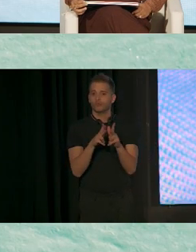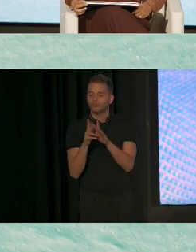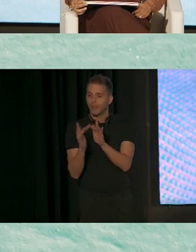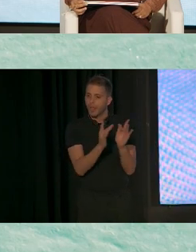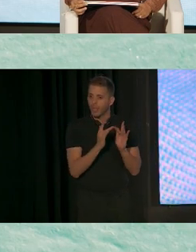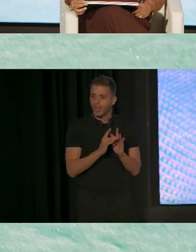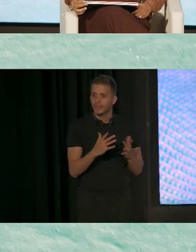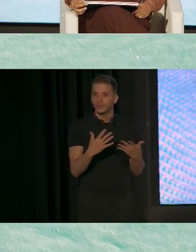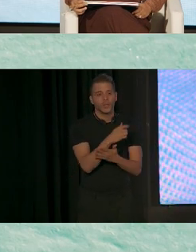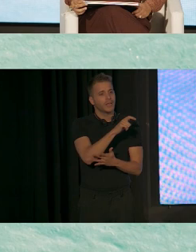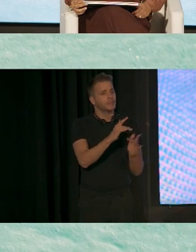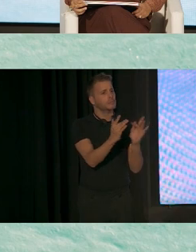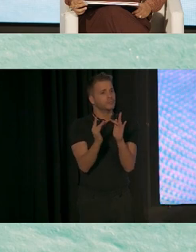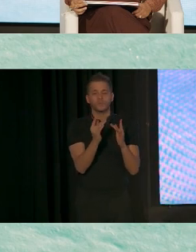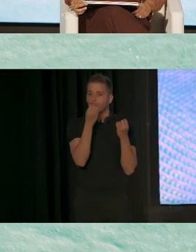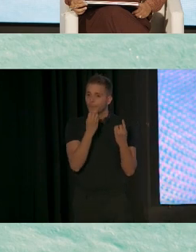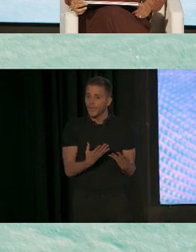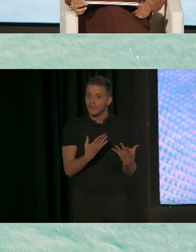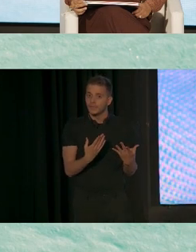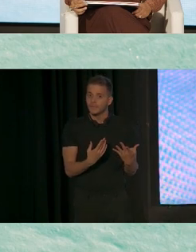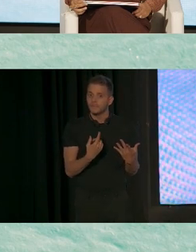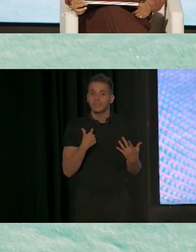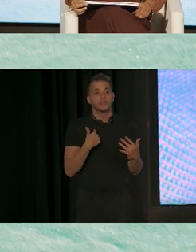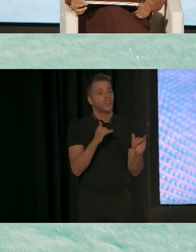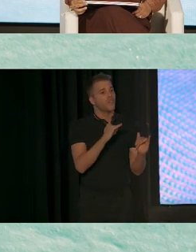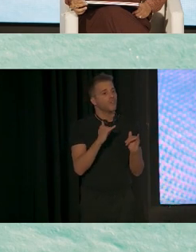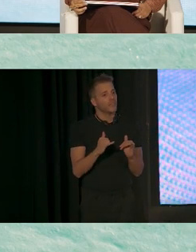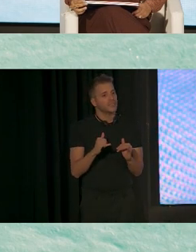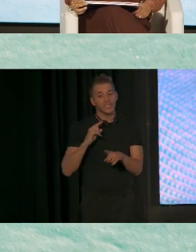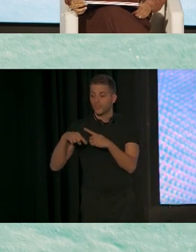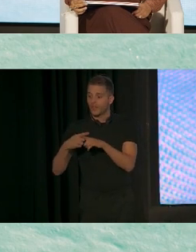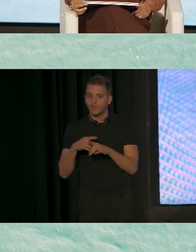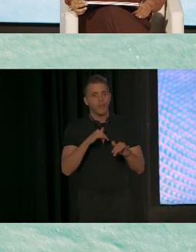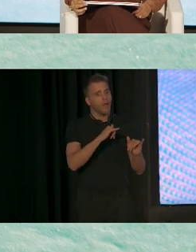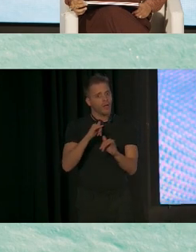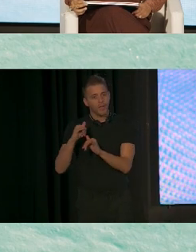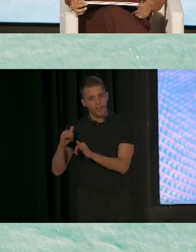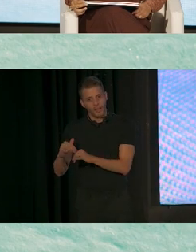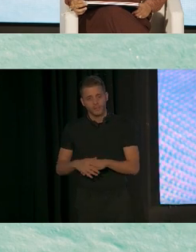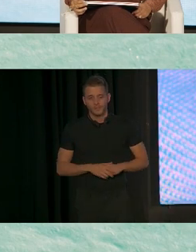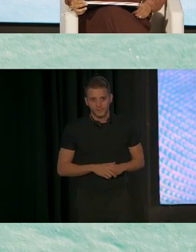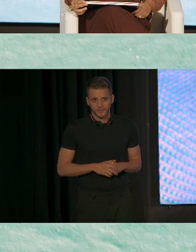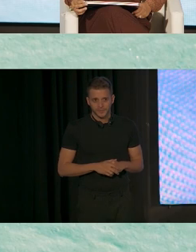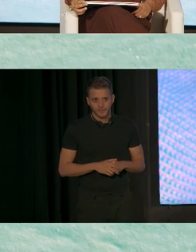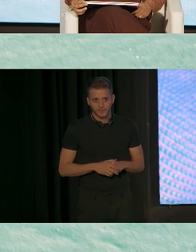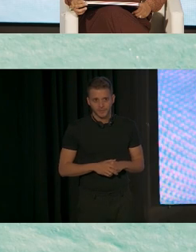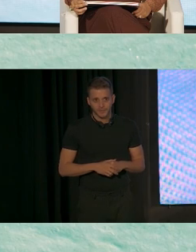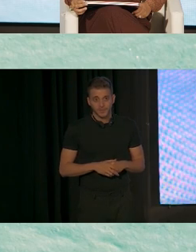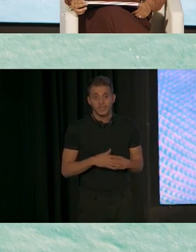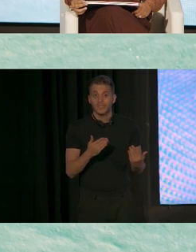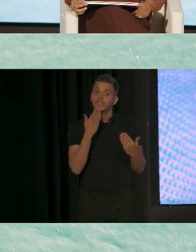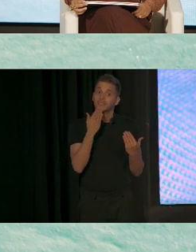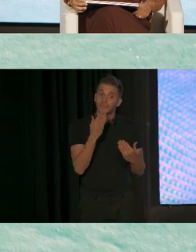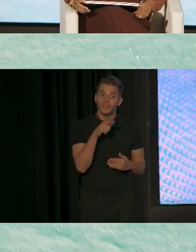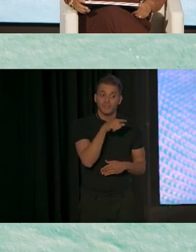lleva bien con todo lo demás y disfruta las fiestas con los familiares y los amigos. Y es por mi familia que